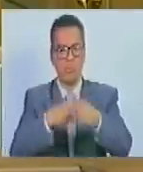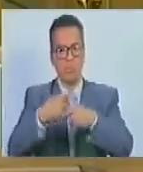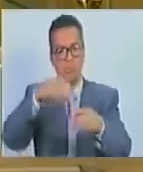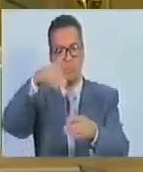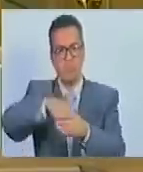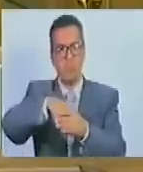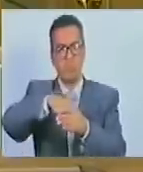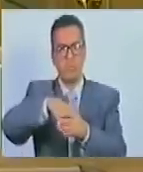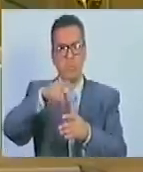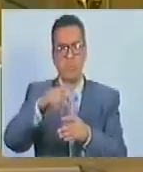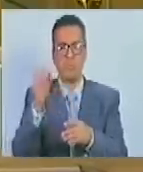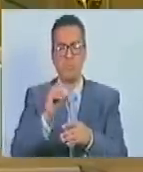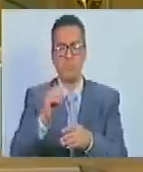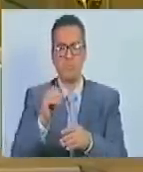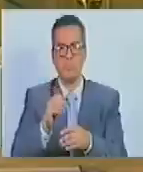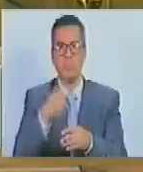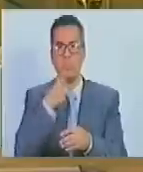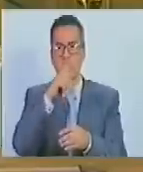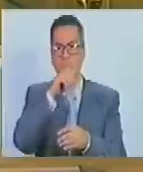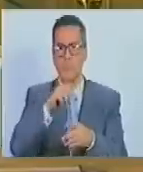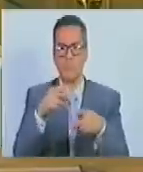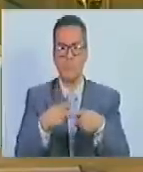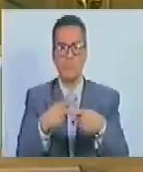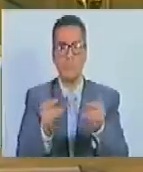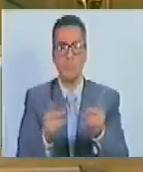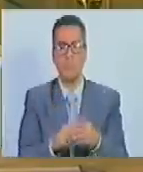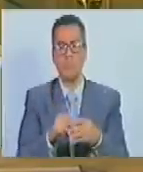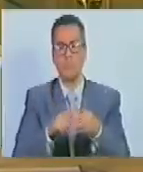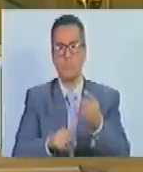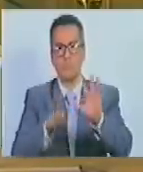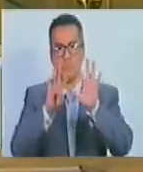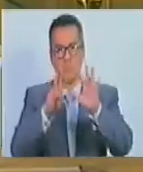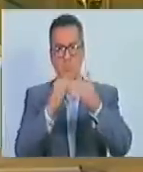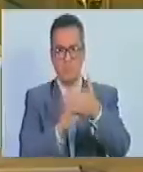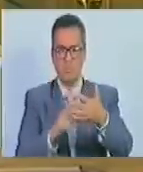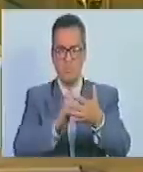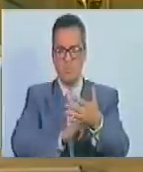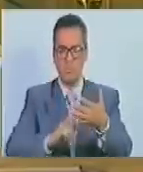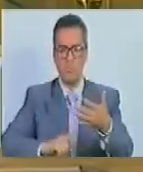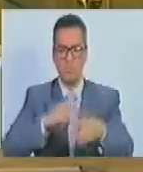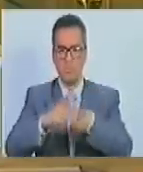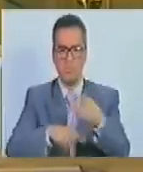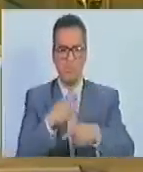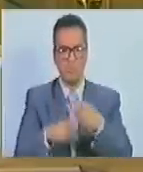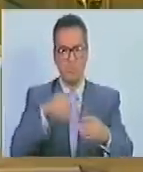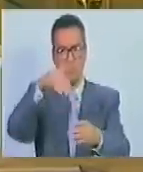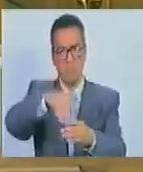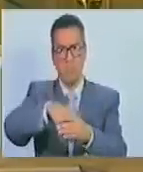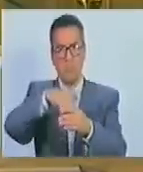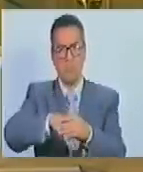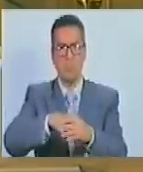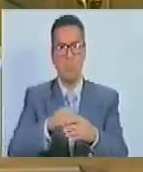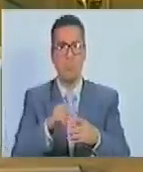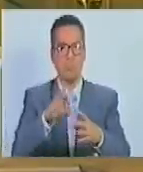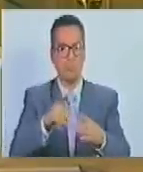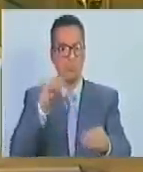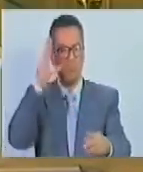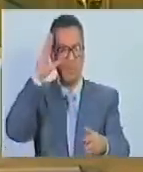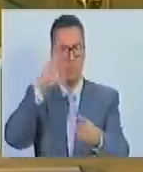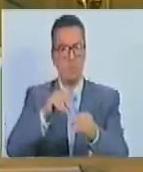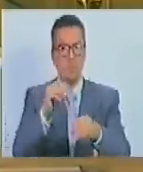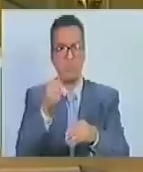electorales o las consultas formuladas. Nueve, levantar el acta del proceso de elección y sus resultados.